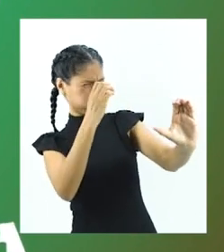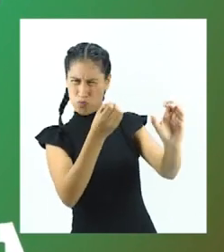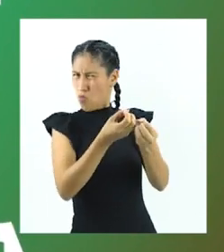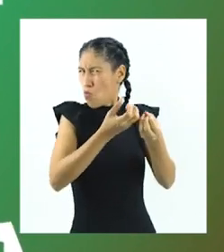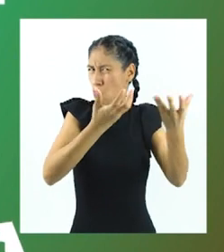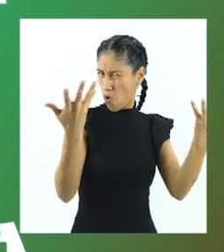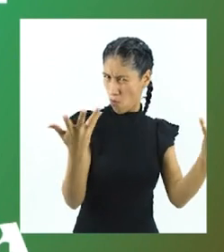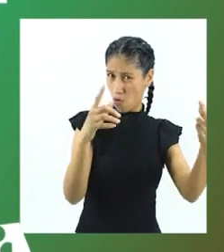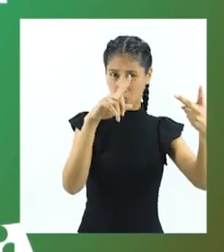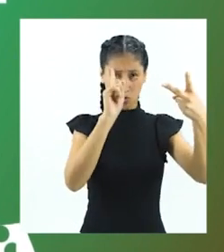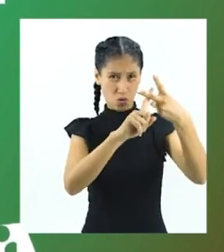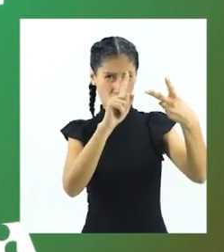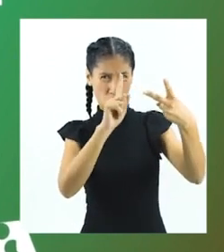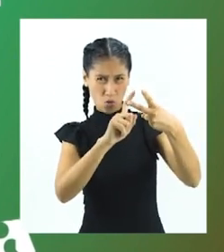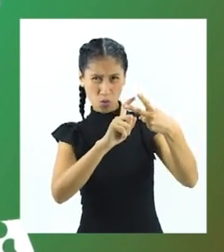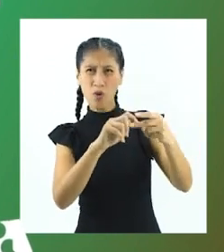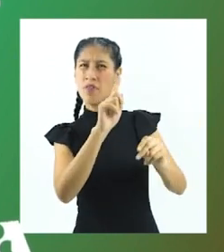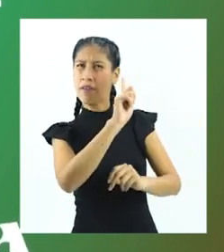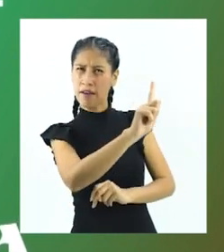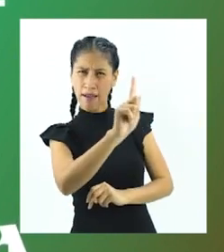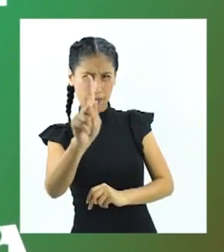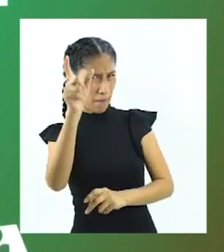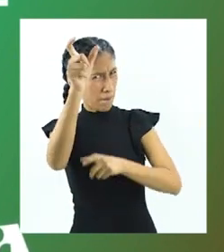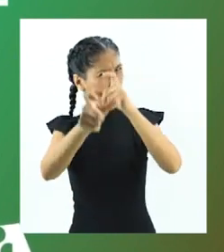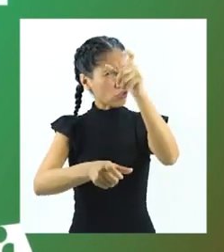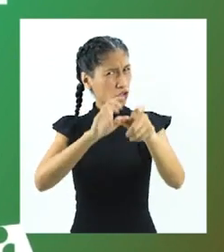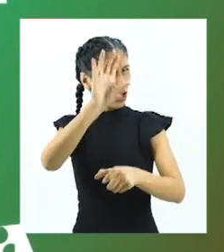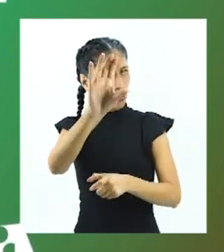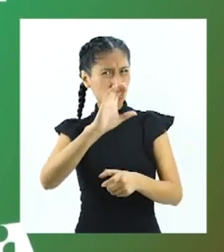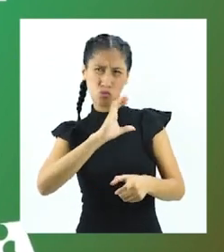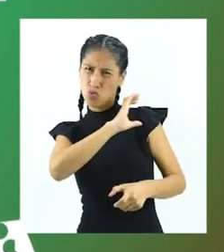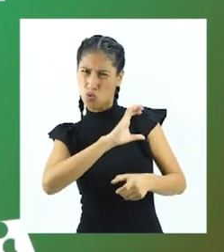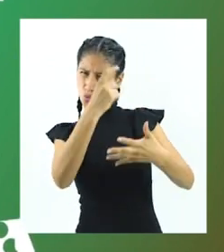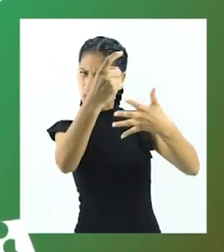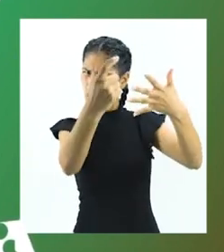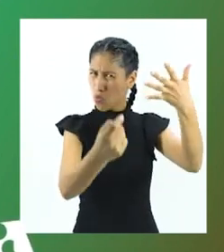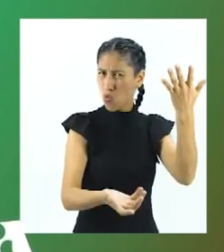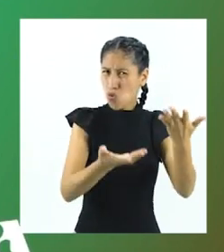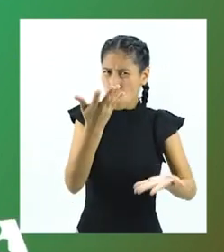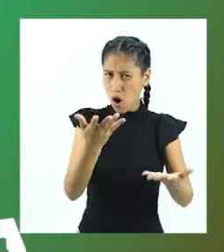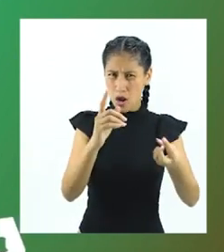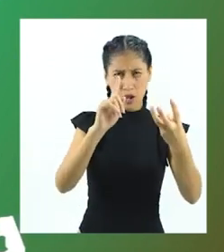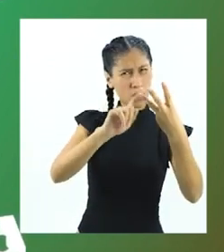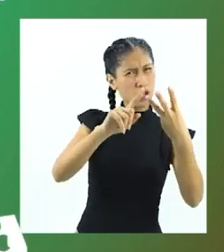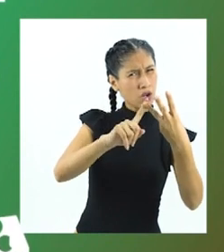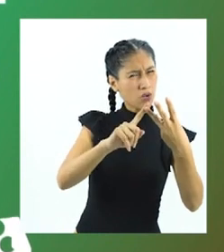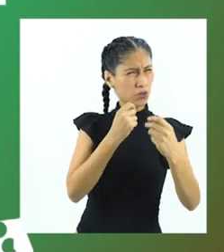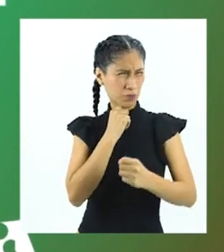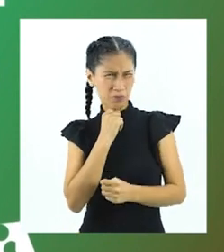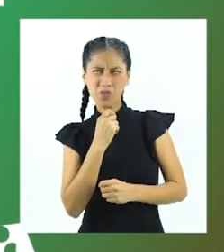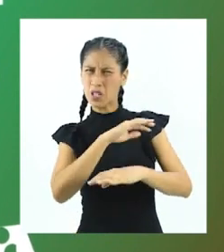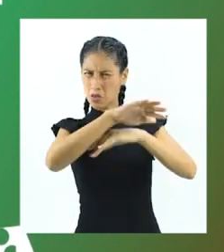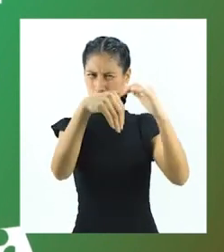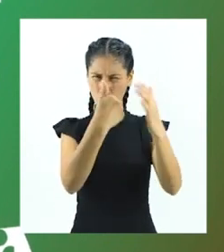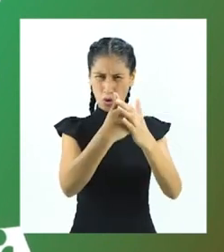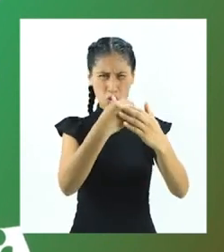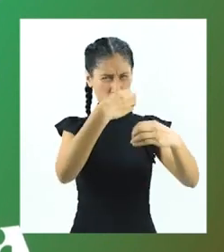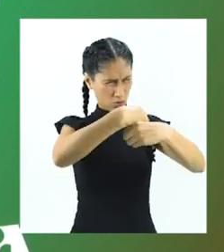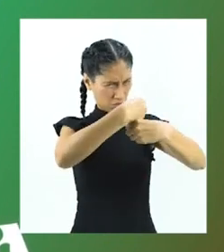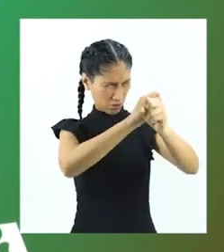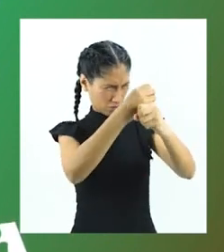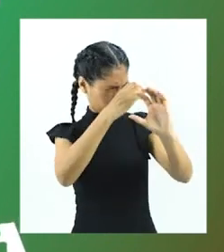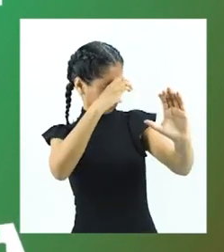¿Cuáles son las características de los seres vivos? Además de otras situaciones que demuestran la aplicación del método